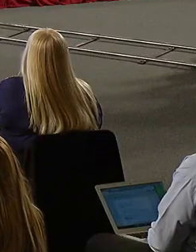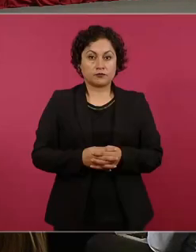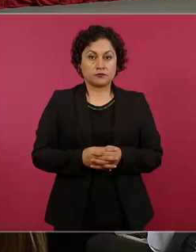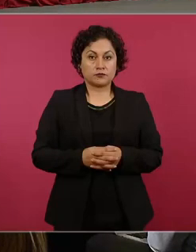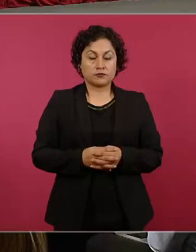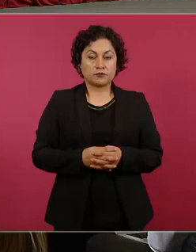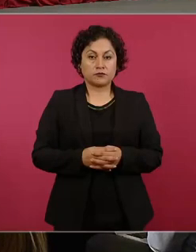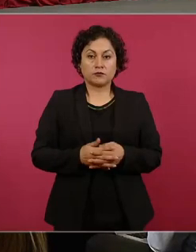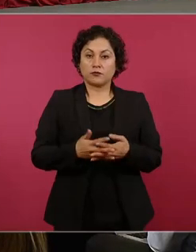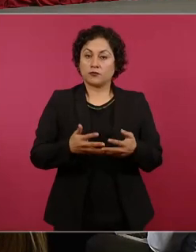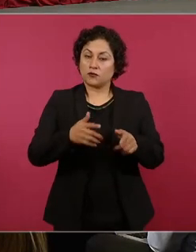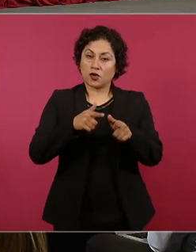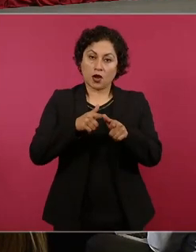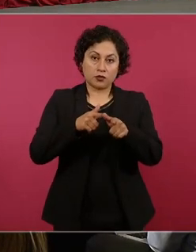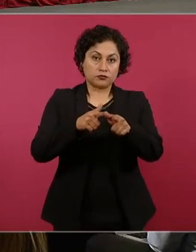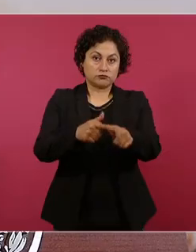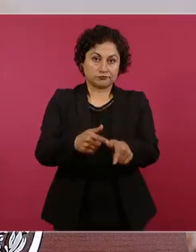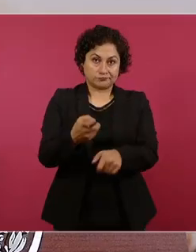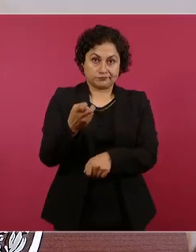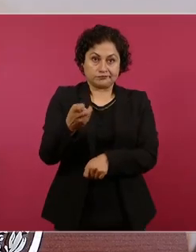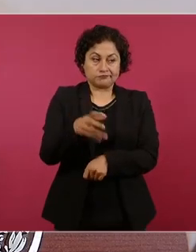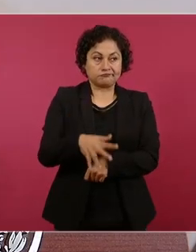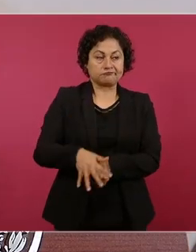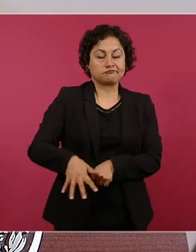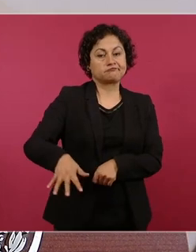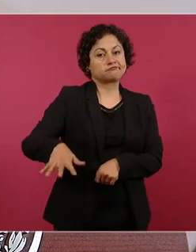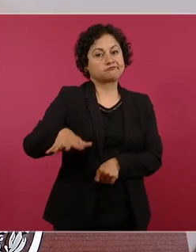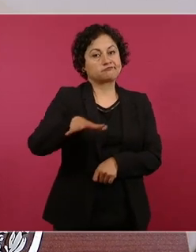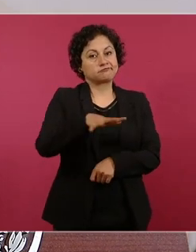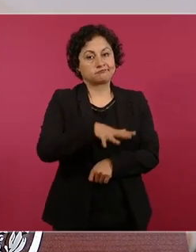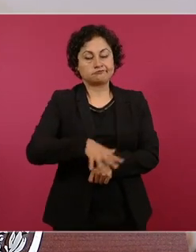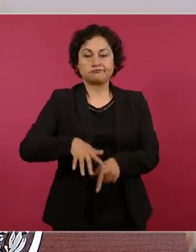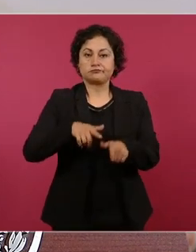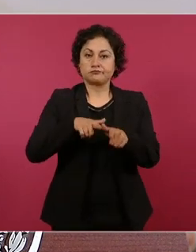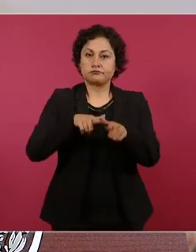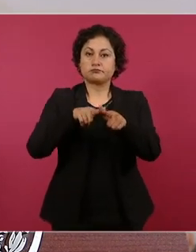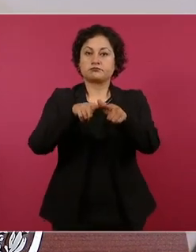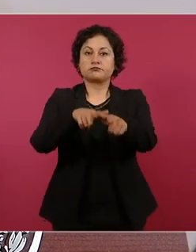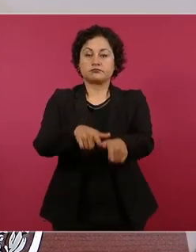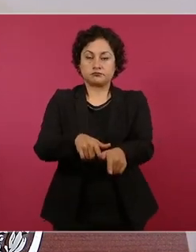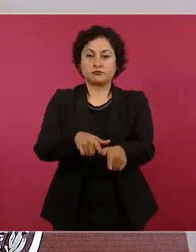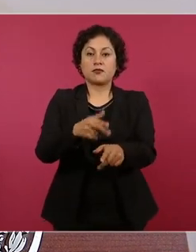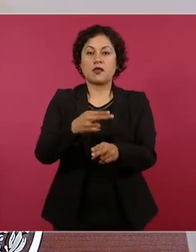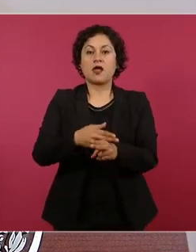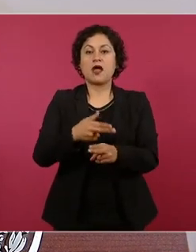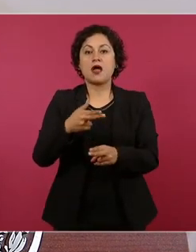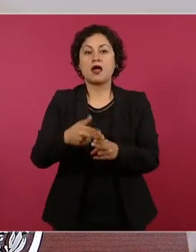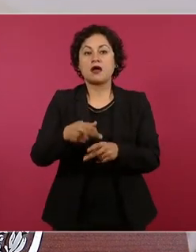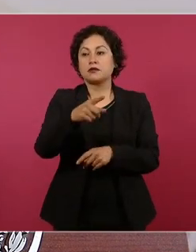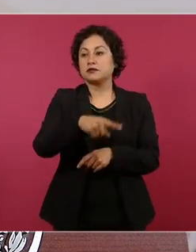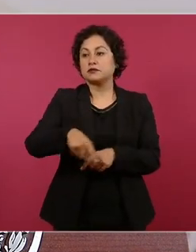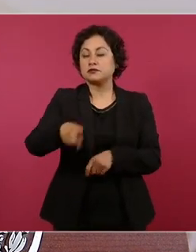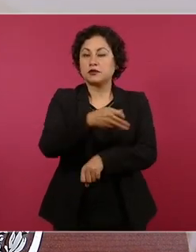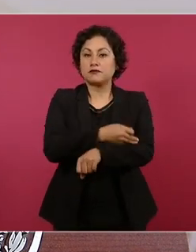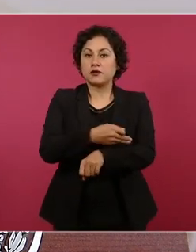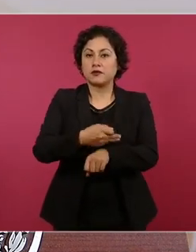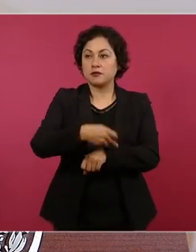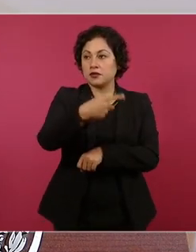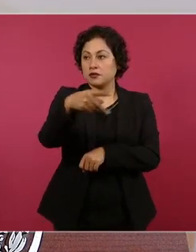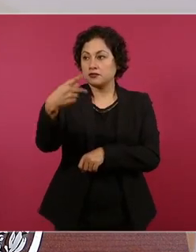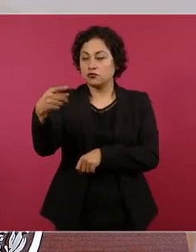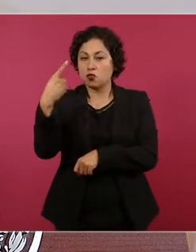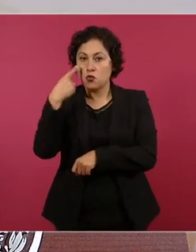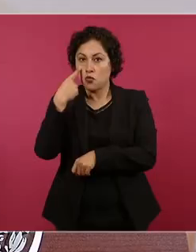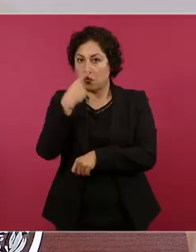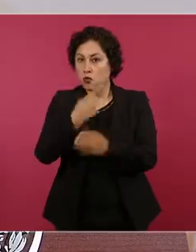la búsqueda de este personal hasta que ellos, los familiares, nos digan alguna otra cuestión al